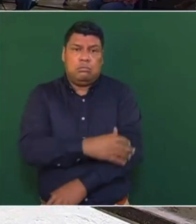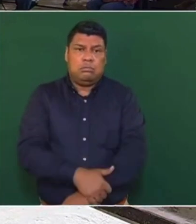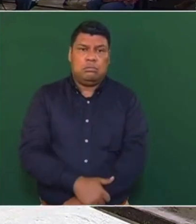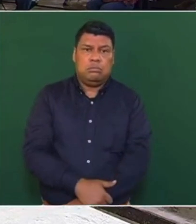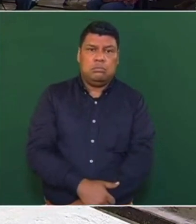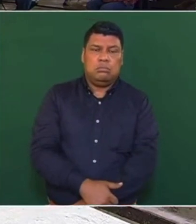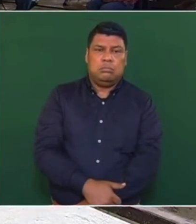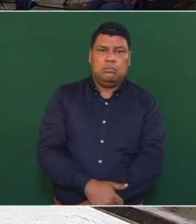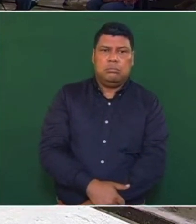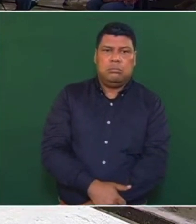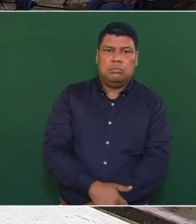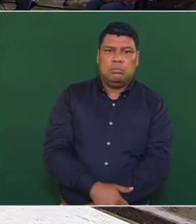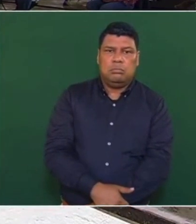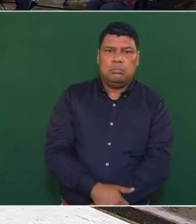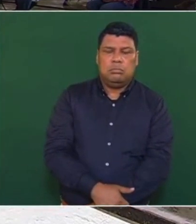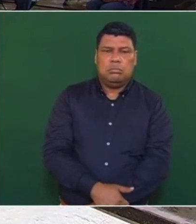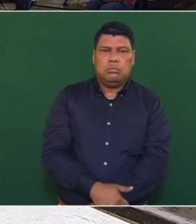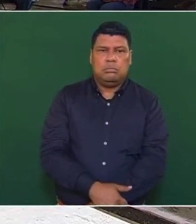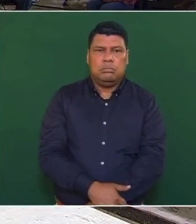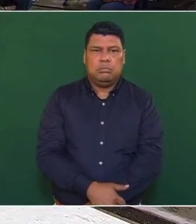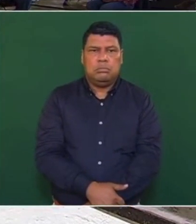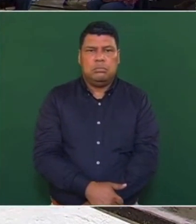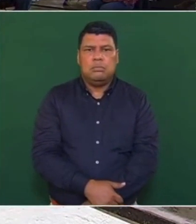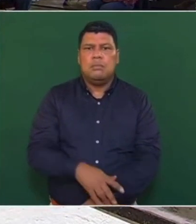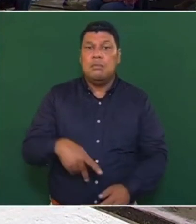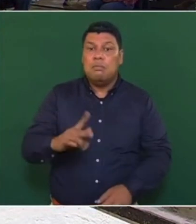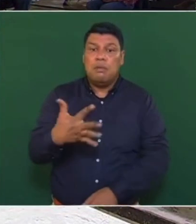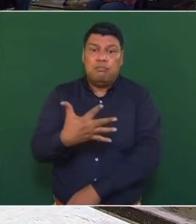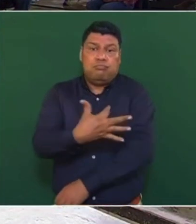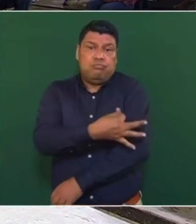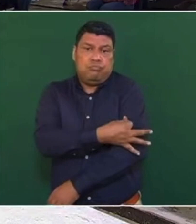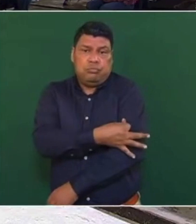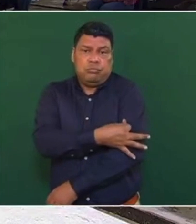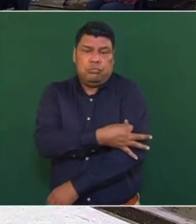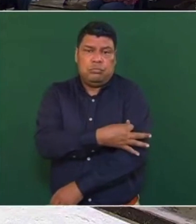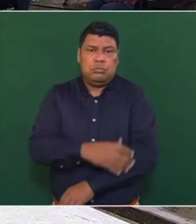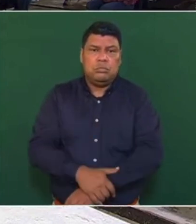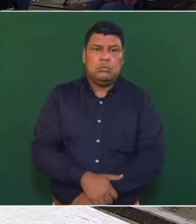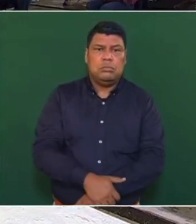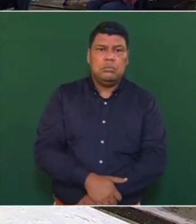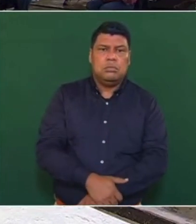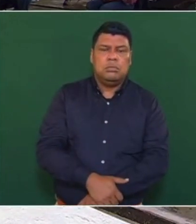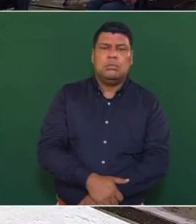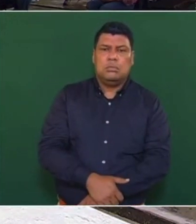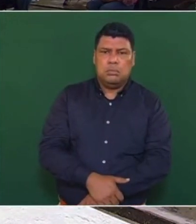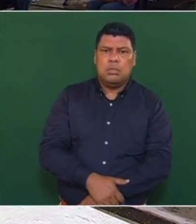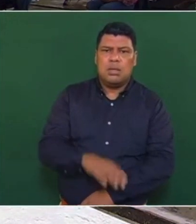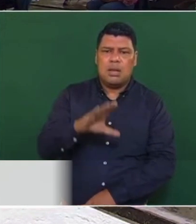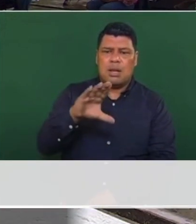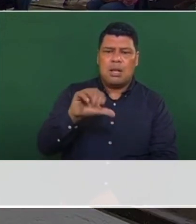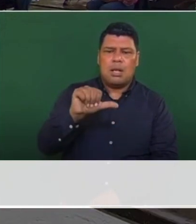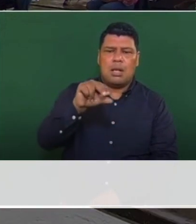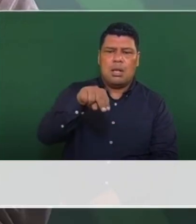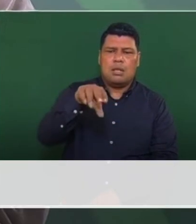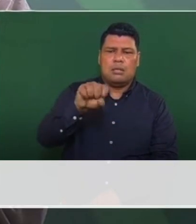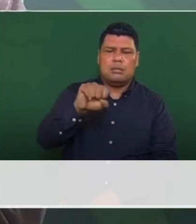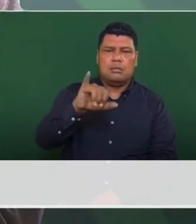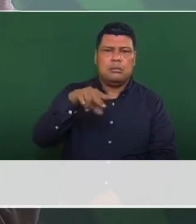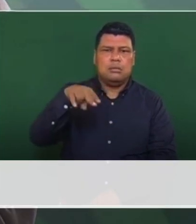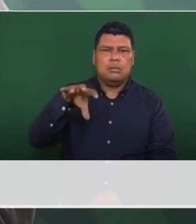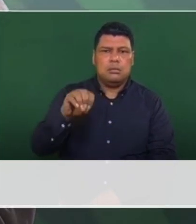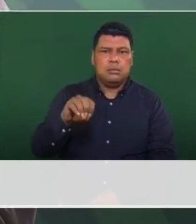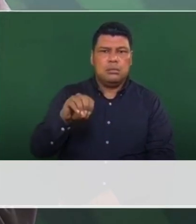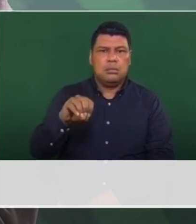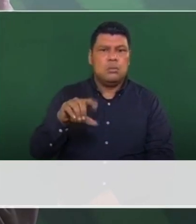Es que se dio una vacunación, sí, con casino, que es una